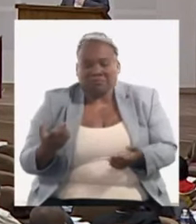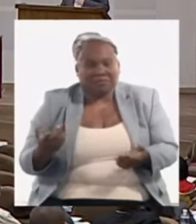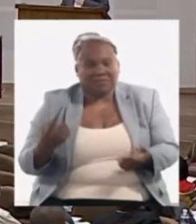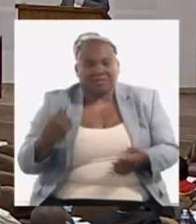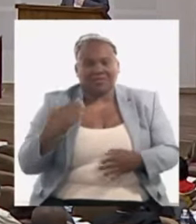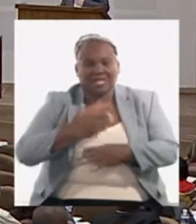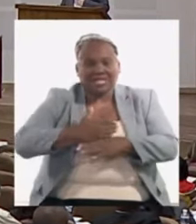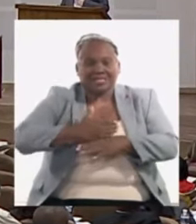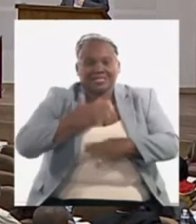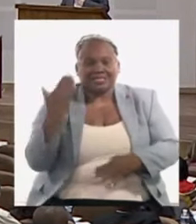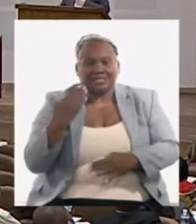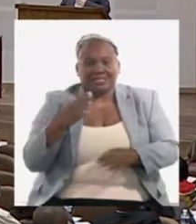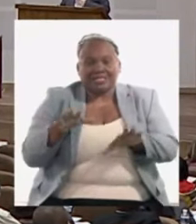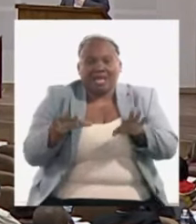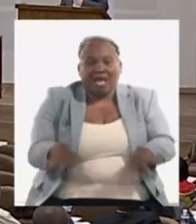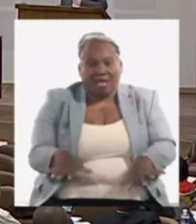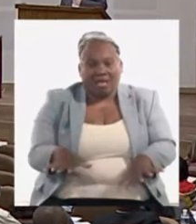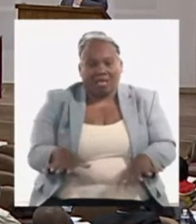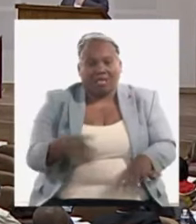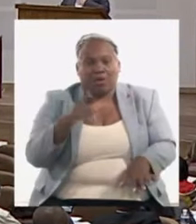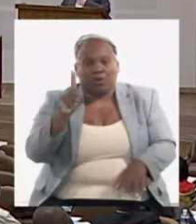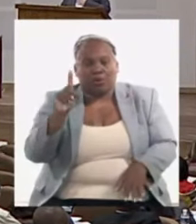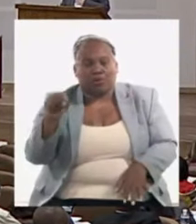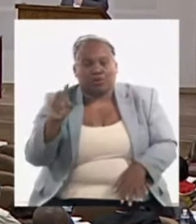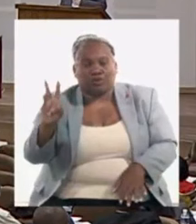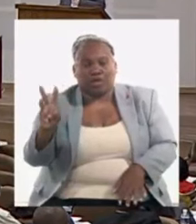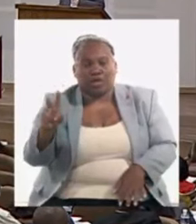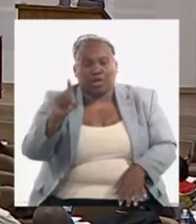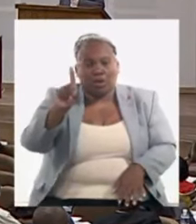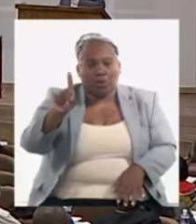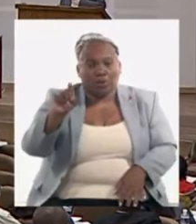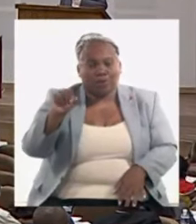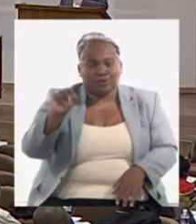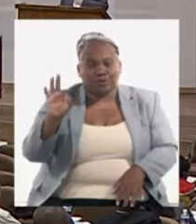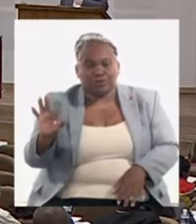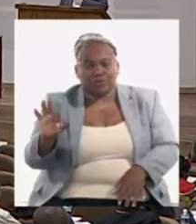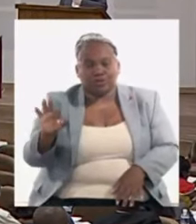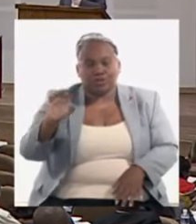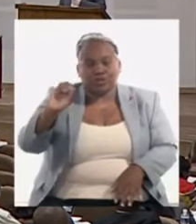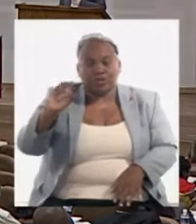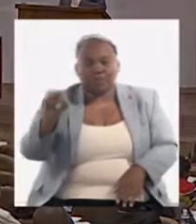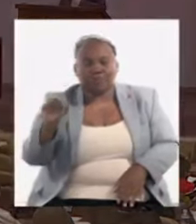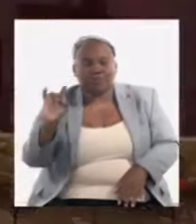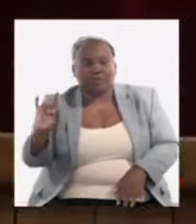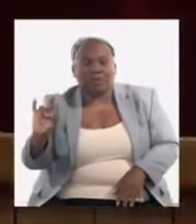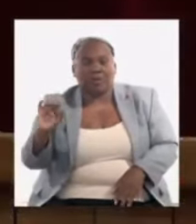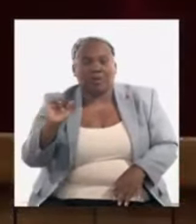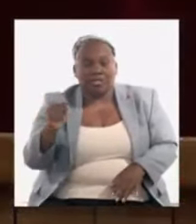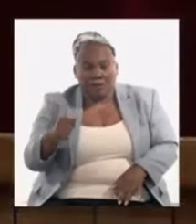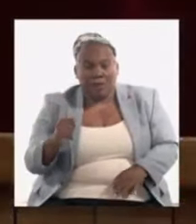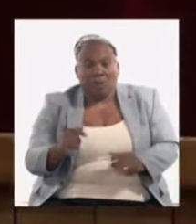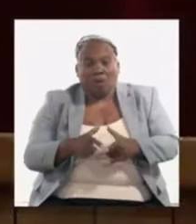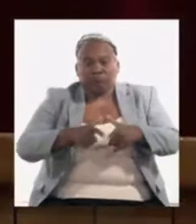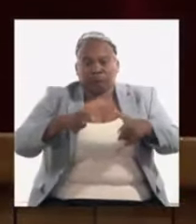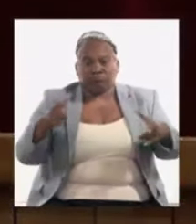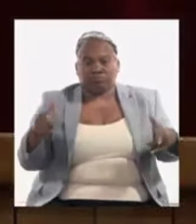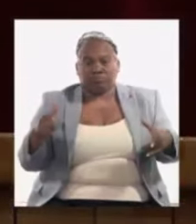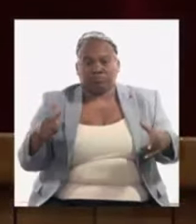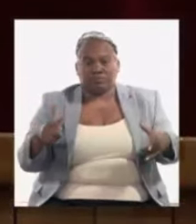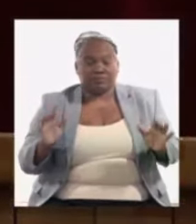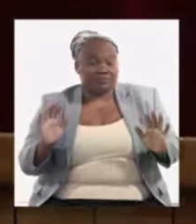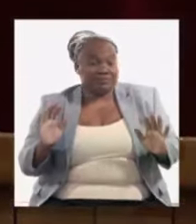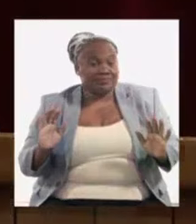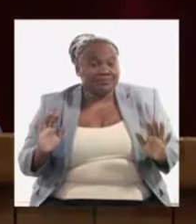ese estancamiento que tenemos de 1,3 1,8 menos 1 0,9 y dar un salto más grande bueno está